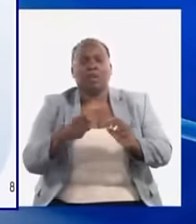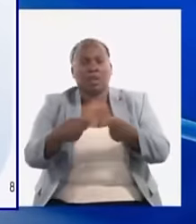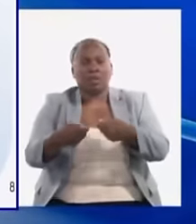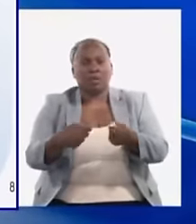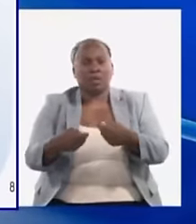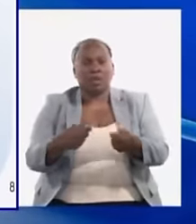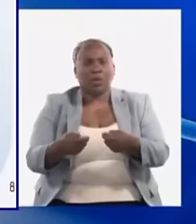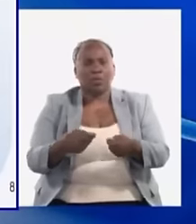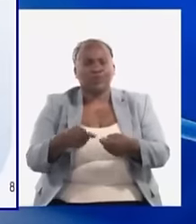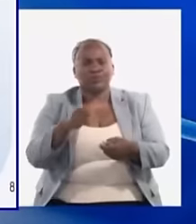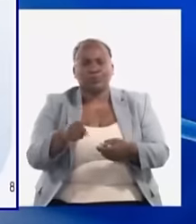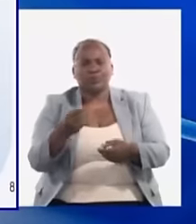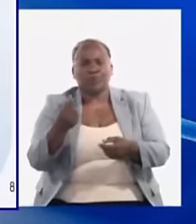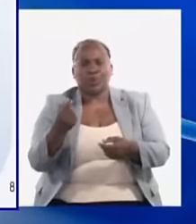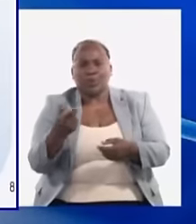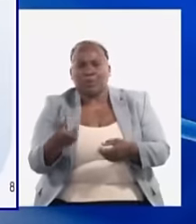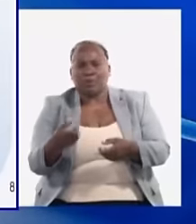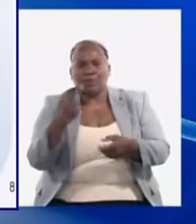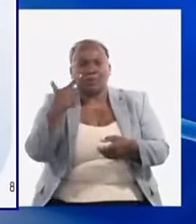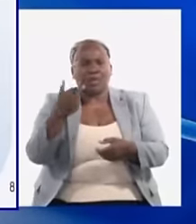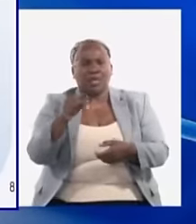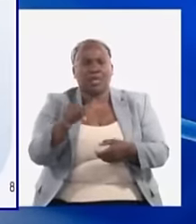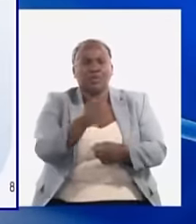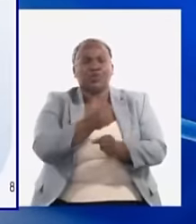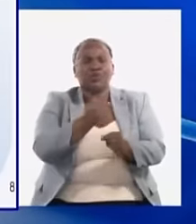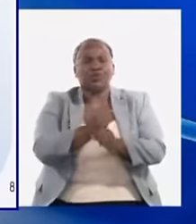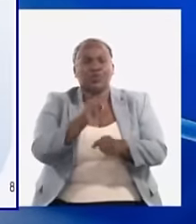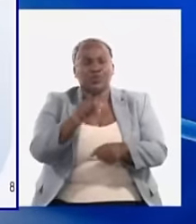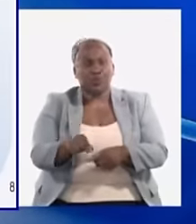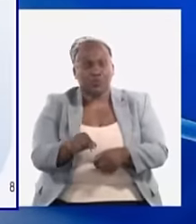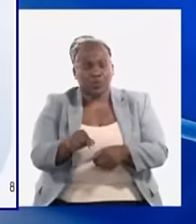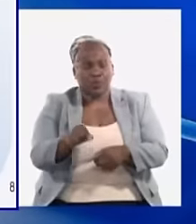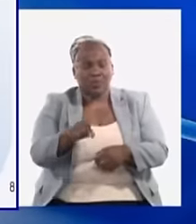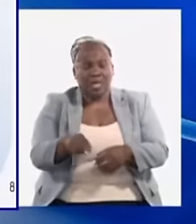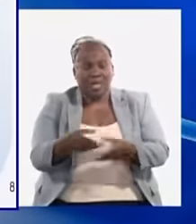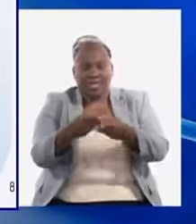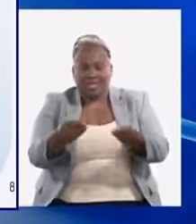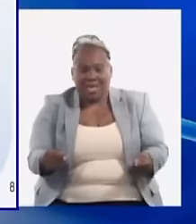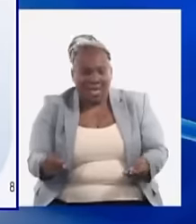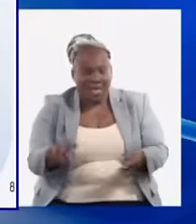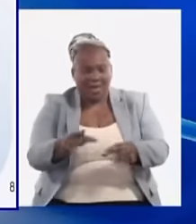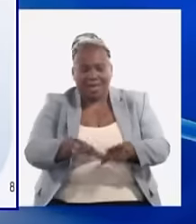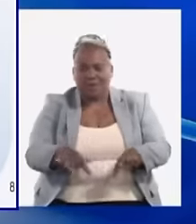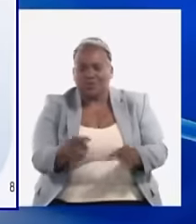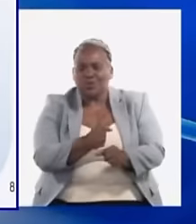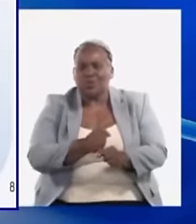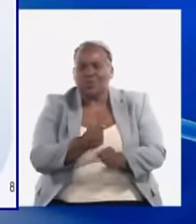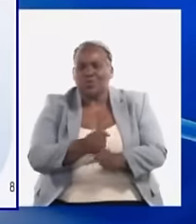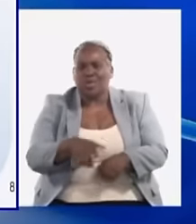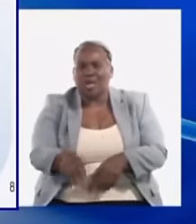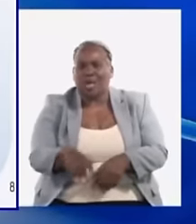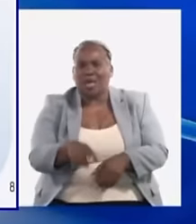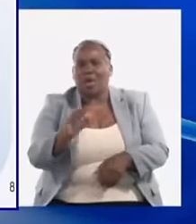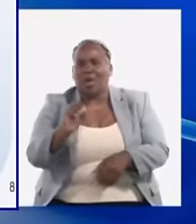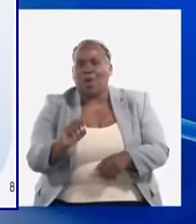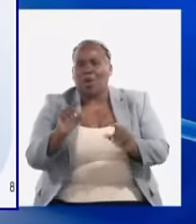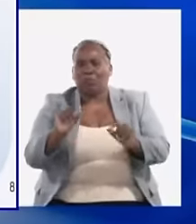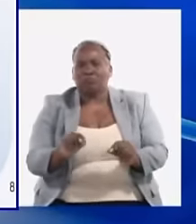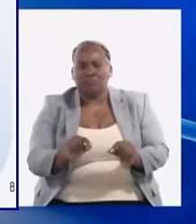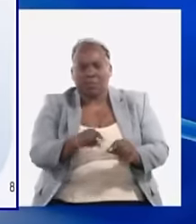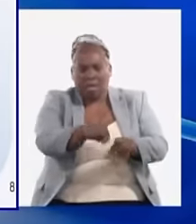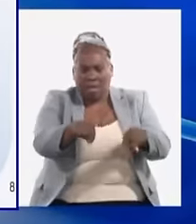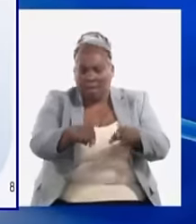diferentes actores económicos para el uso de las capacidades ociosas o con bajo nivel de explotación.